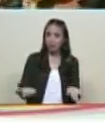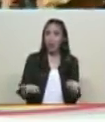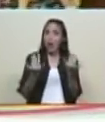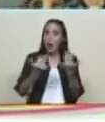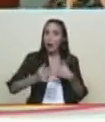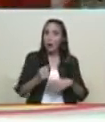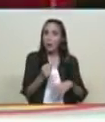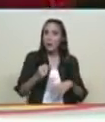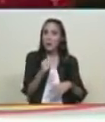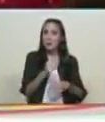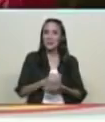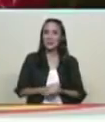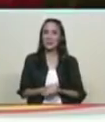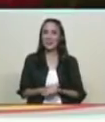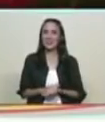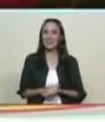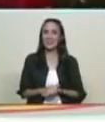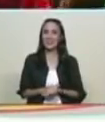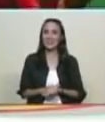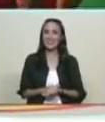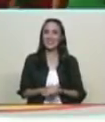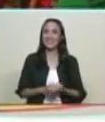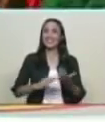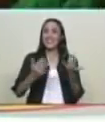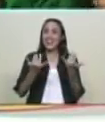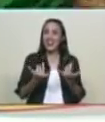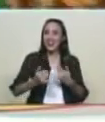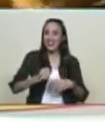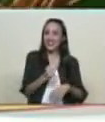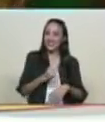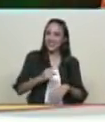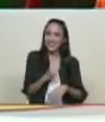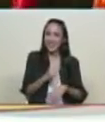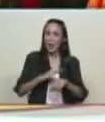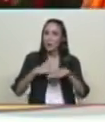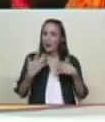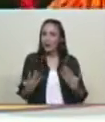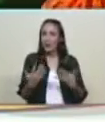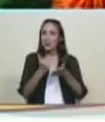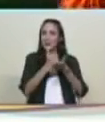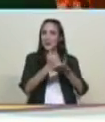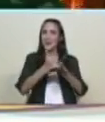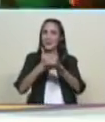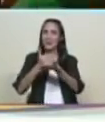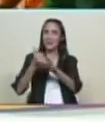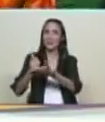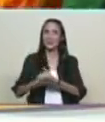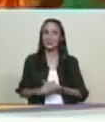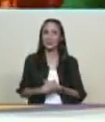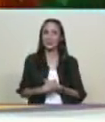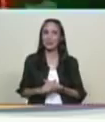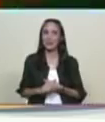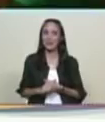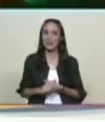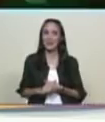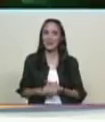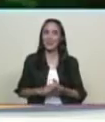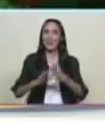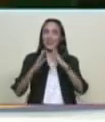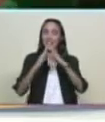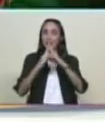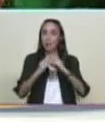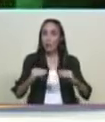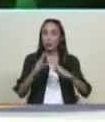cuerpos policiales para eso y para qué están los cuerpos militares la Guardia Nacional en la calle para eso para qué estamos nosotros